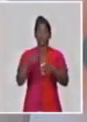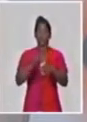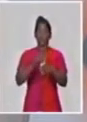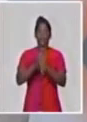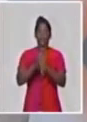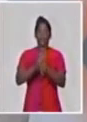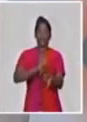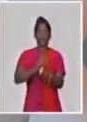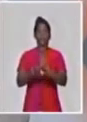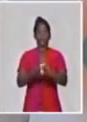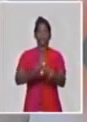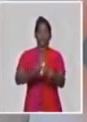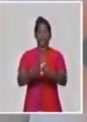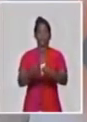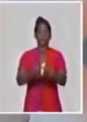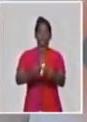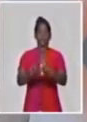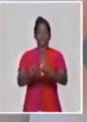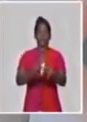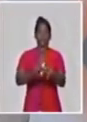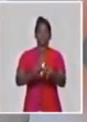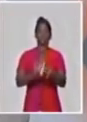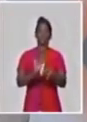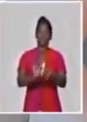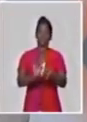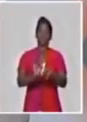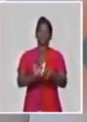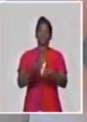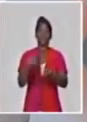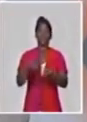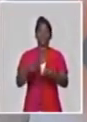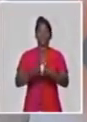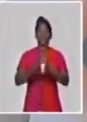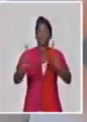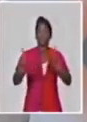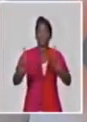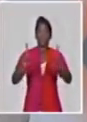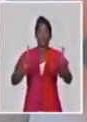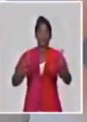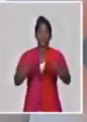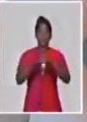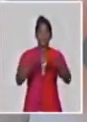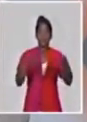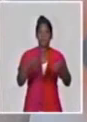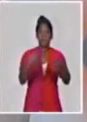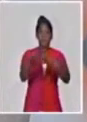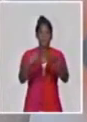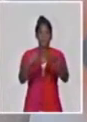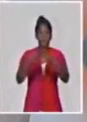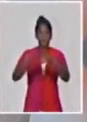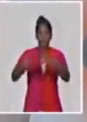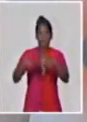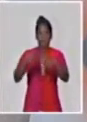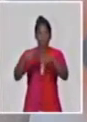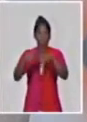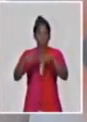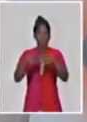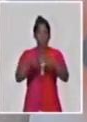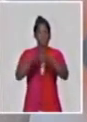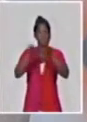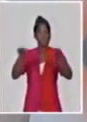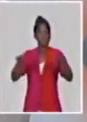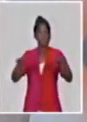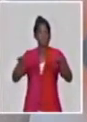25 un día y 25 días el otro día. Y se mantiene, como ya hemos establecido y se ha dicho constantemente, la venta en todas nuestras